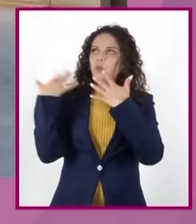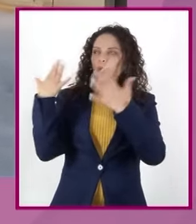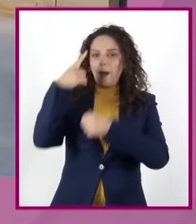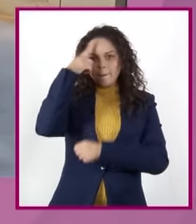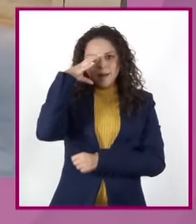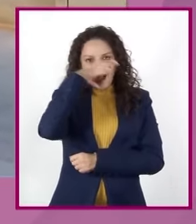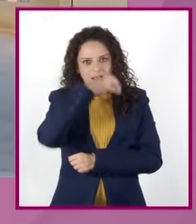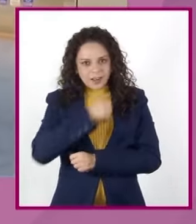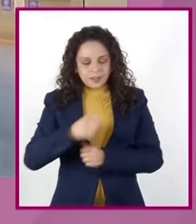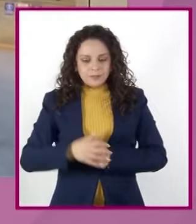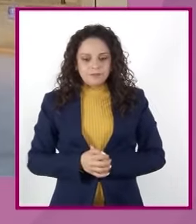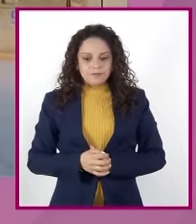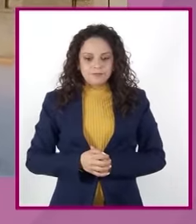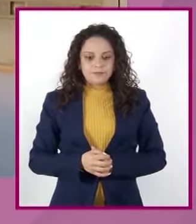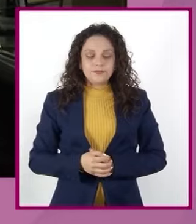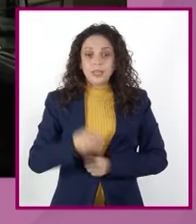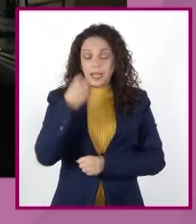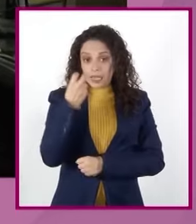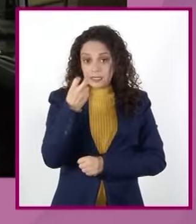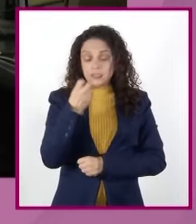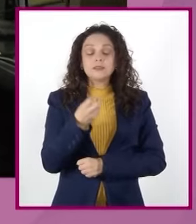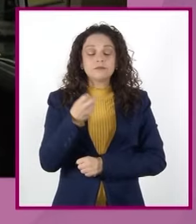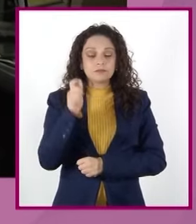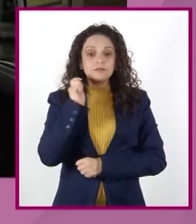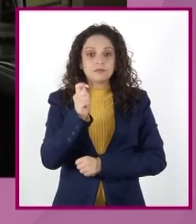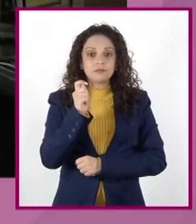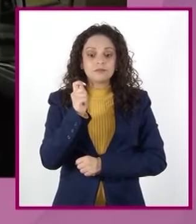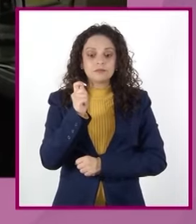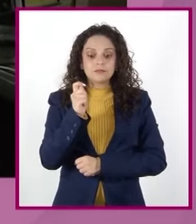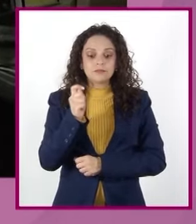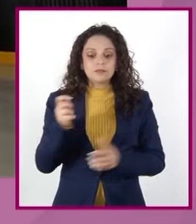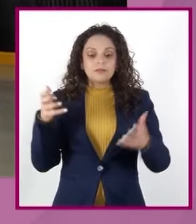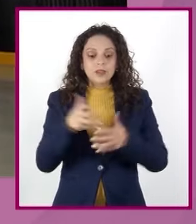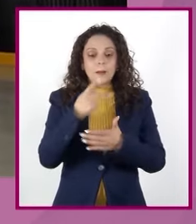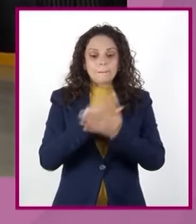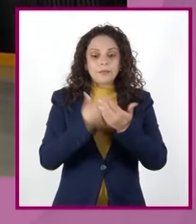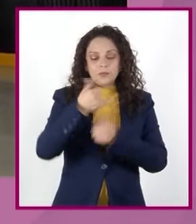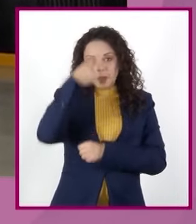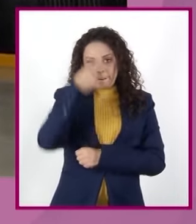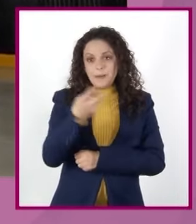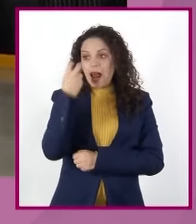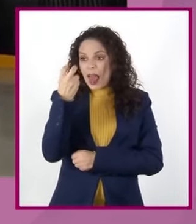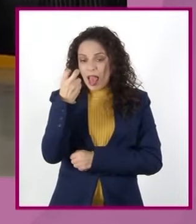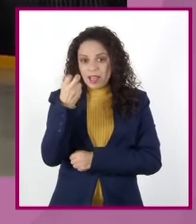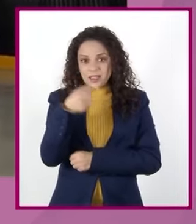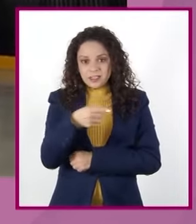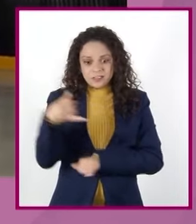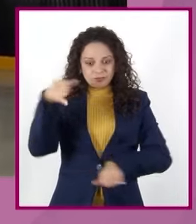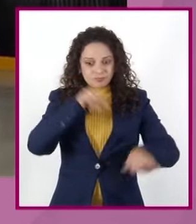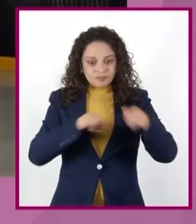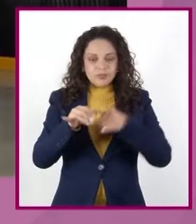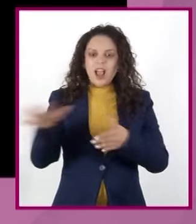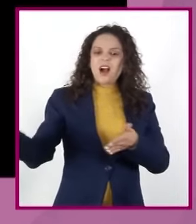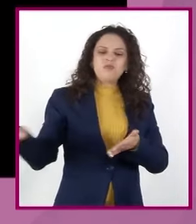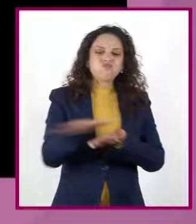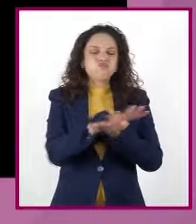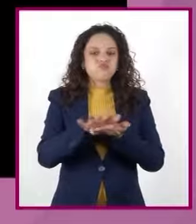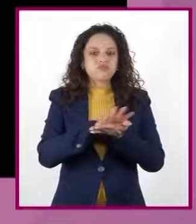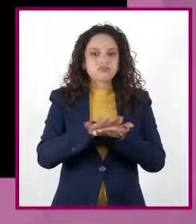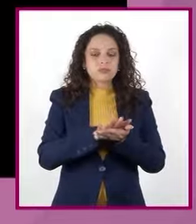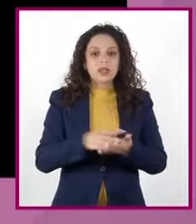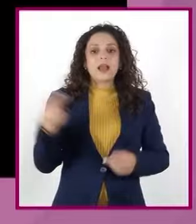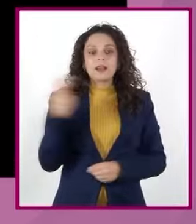Por lo anterior, se puso en marcha un proyecto para destruir dichas sustancias Con apego a las regulaciones